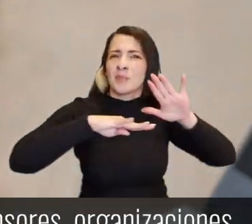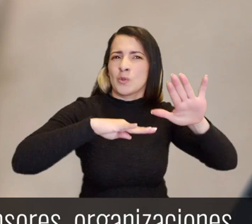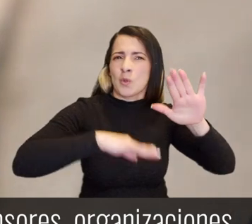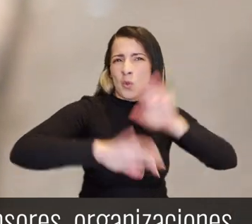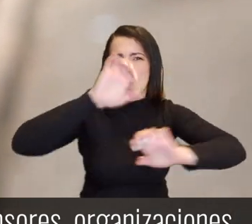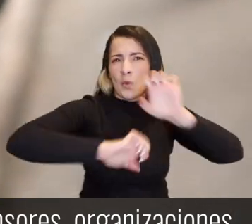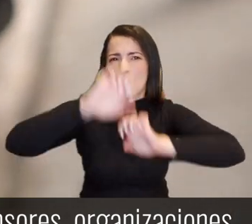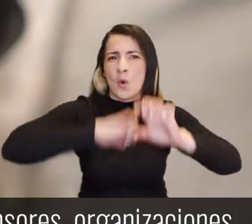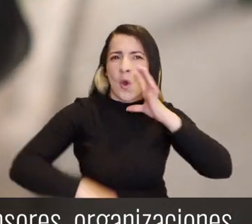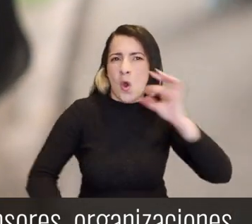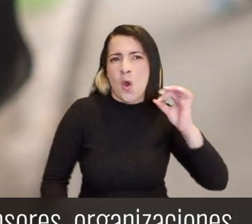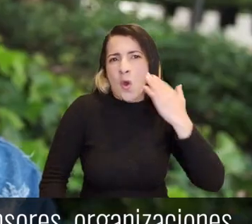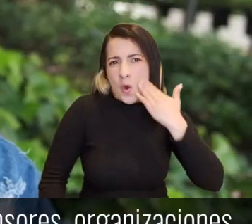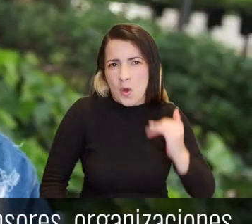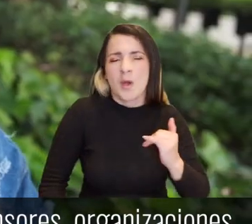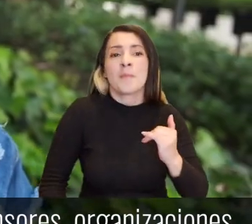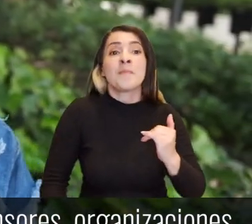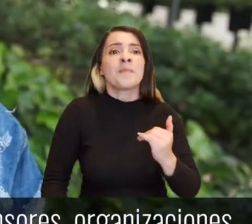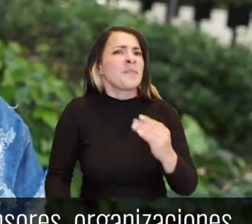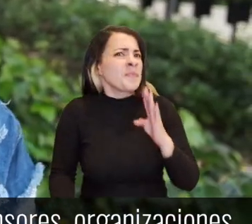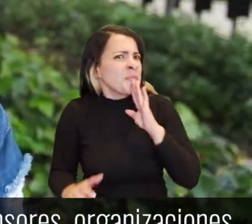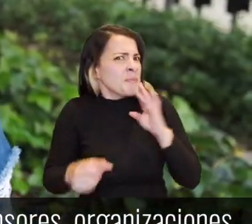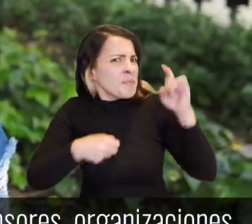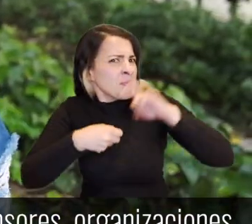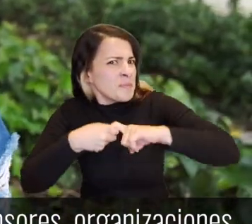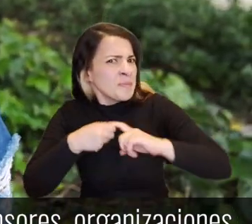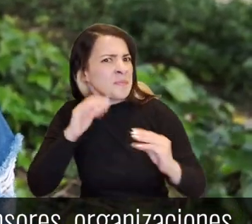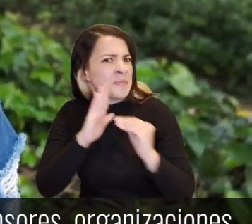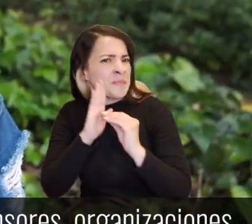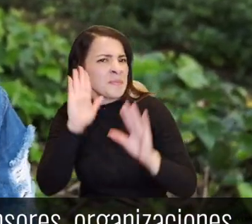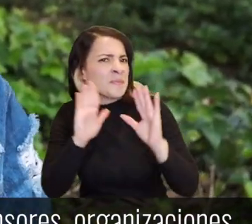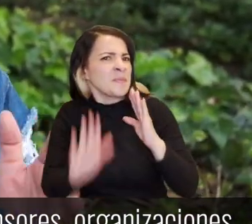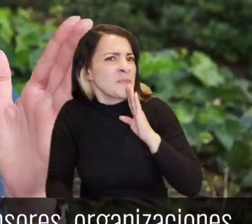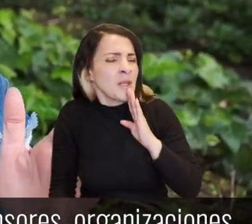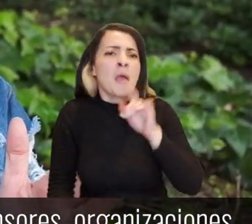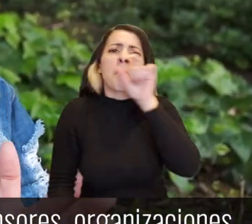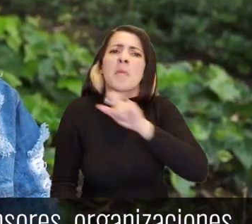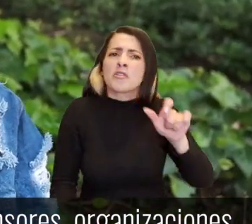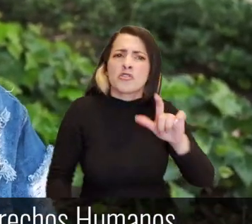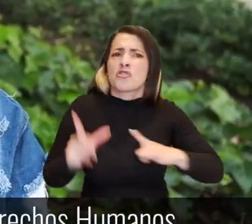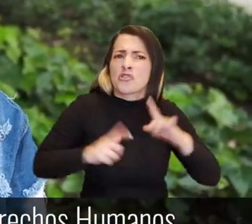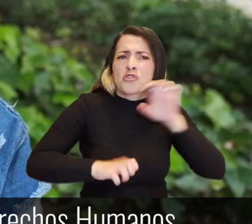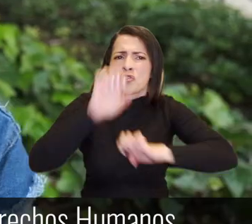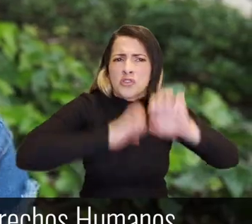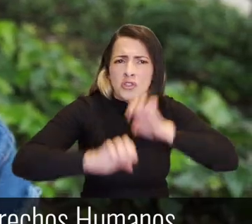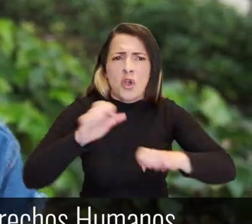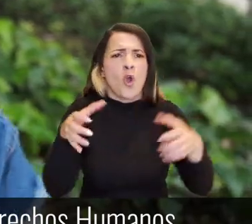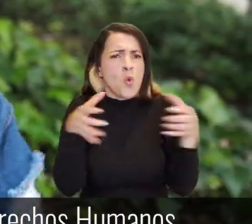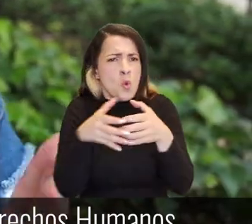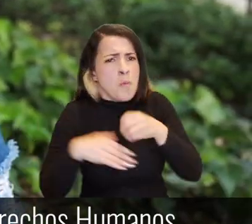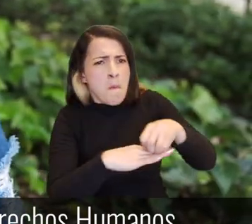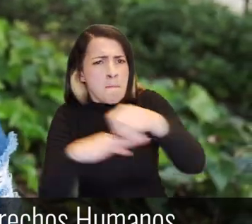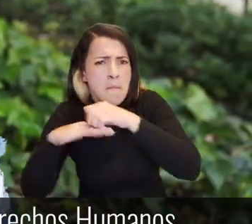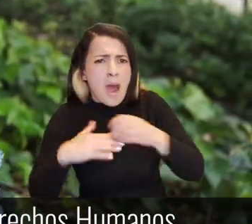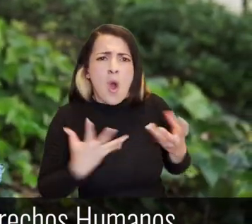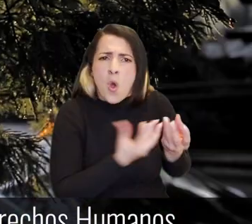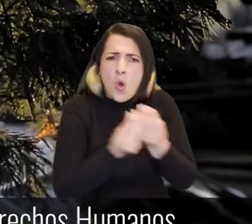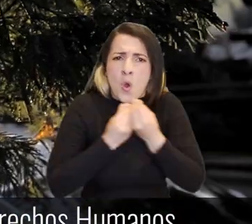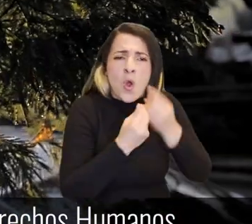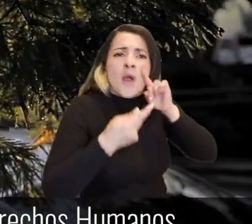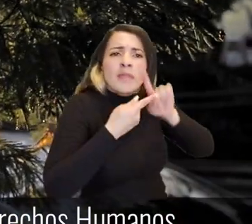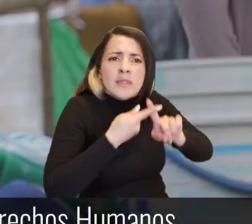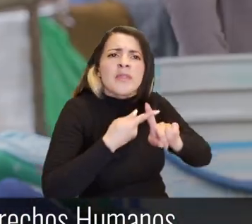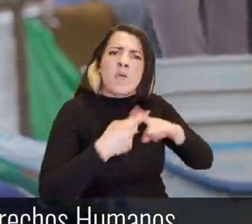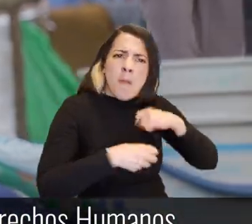defensoras A este reconocimiento pueden postularse defensoras, defensores, organizaciones o colectivos que trabajen por la